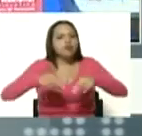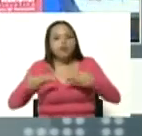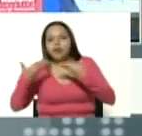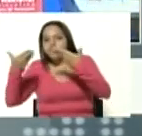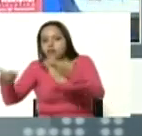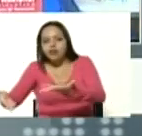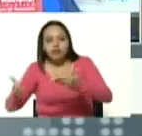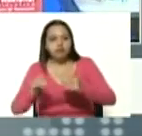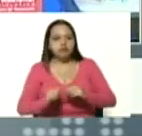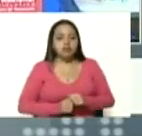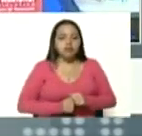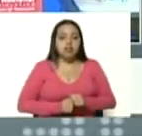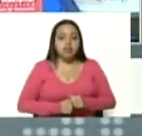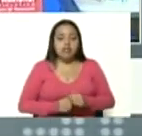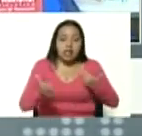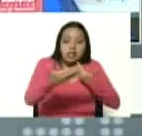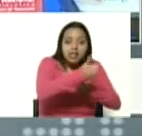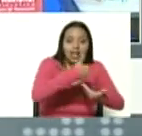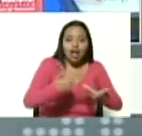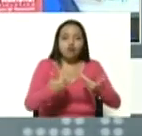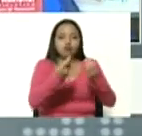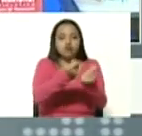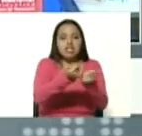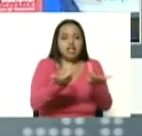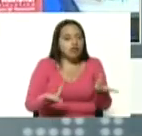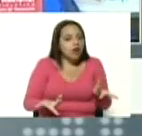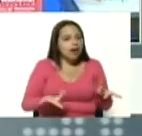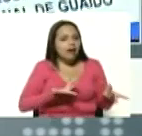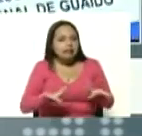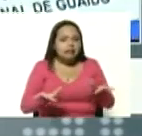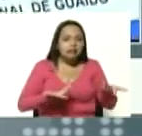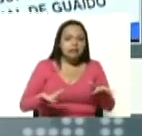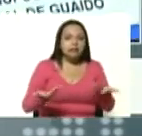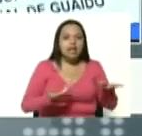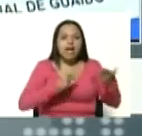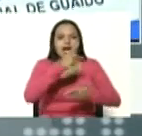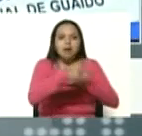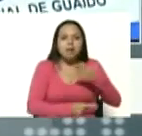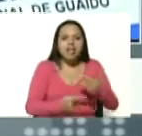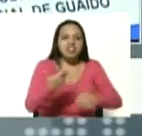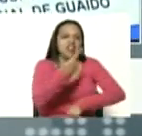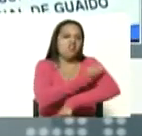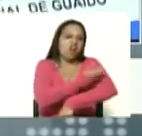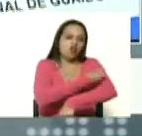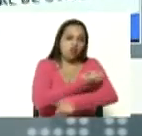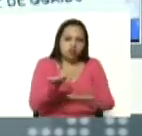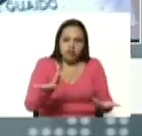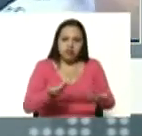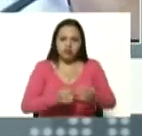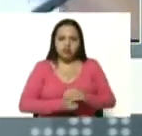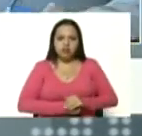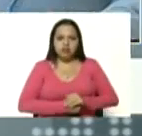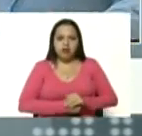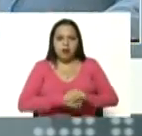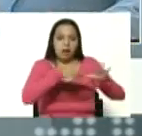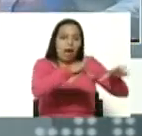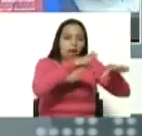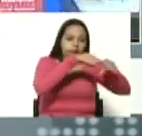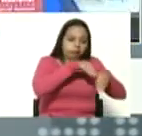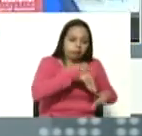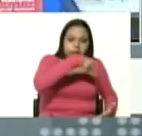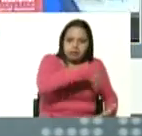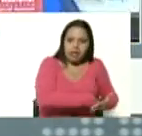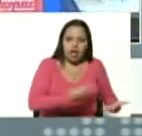que le quitaron el dinero al programa de las vacunas para embolsillarse el dinero